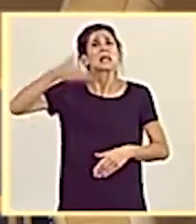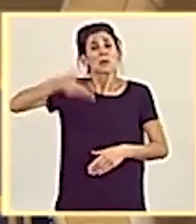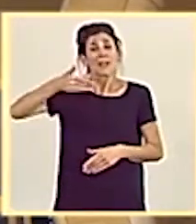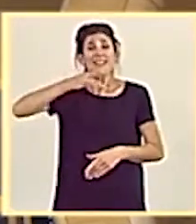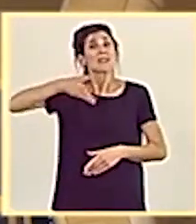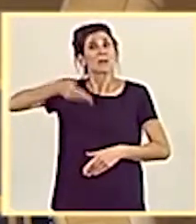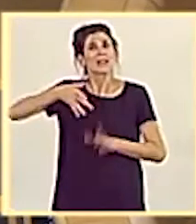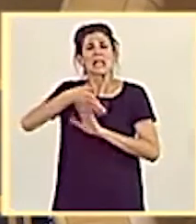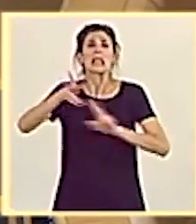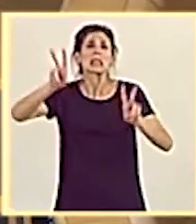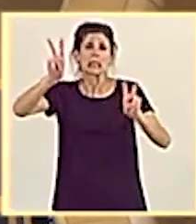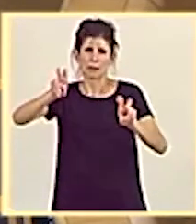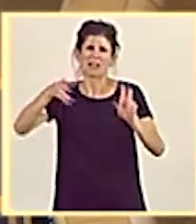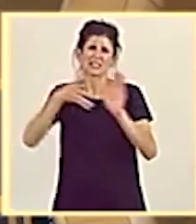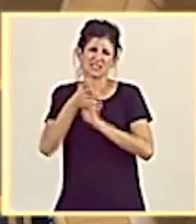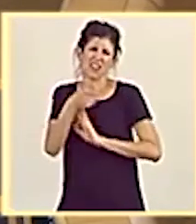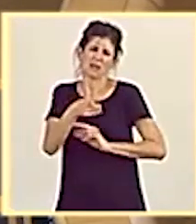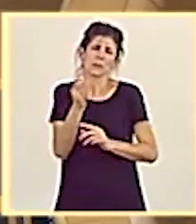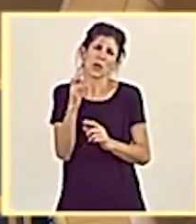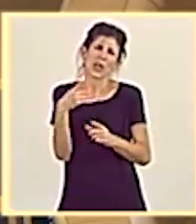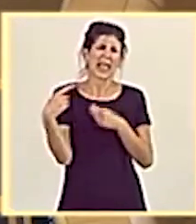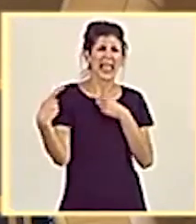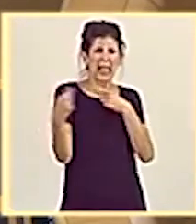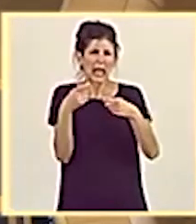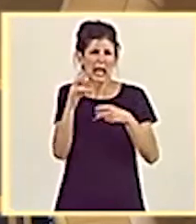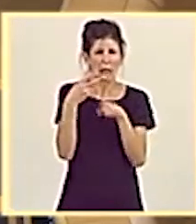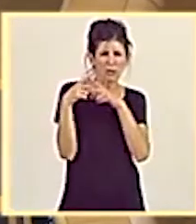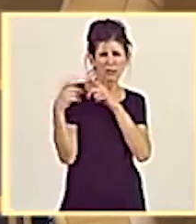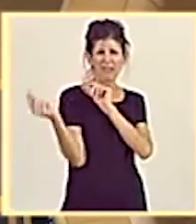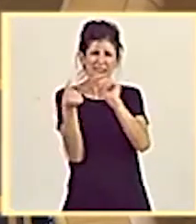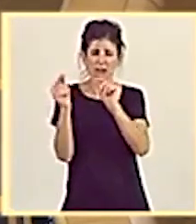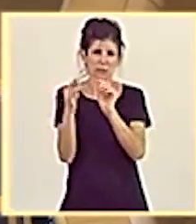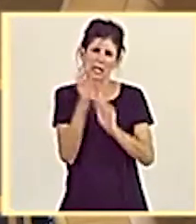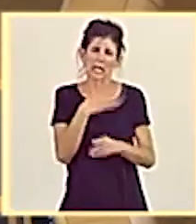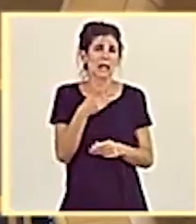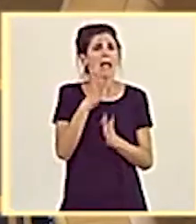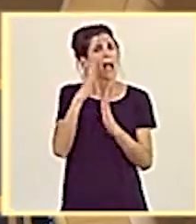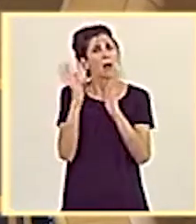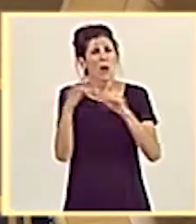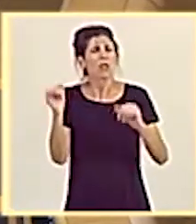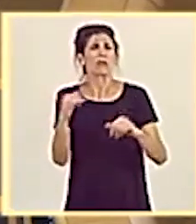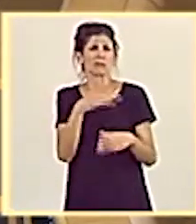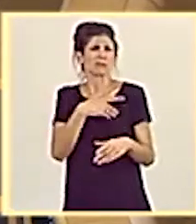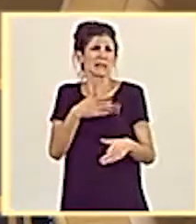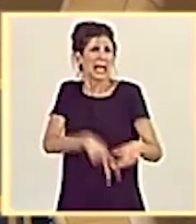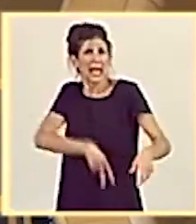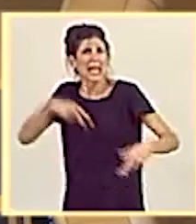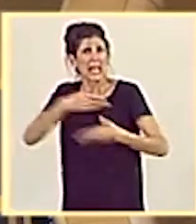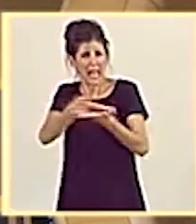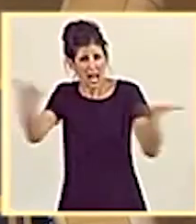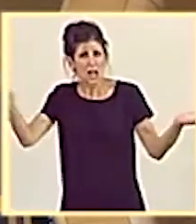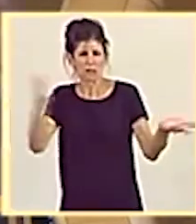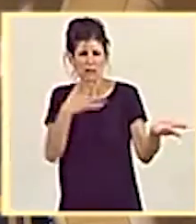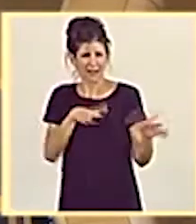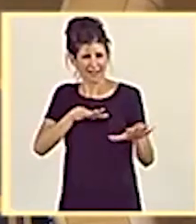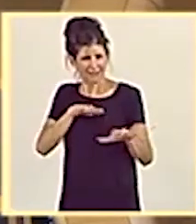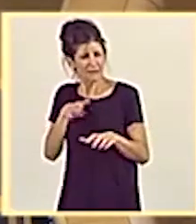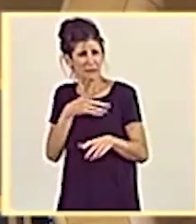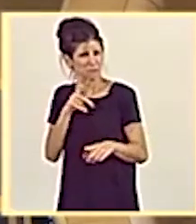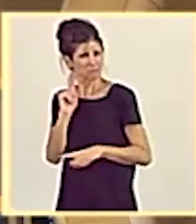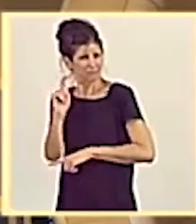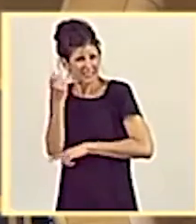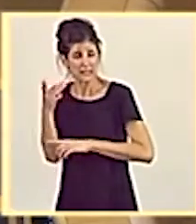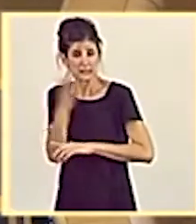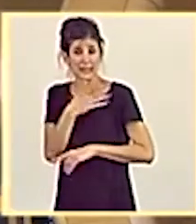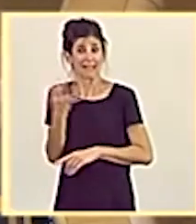tiene que en este tema no hagamos de ello guerra partidista y lleguemos a un acuerdo muy amplio, muy ambicioso, que tiene que ratificarse en el Congreso de los